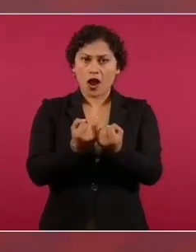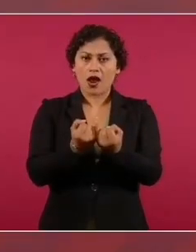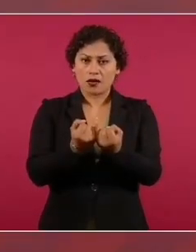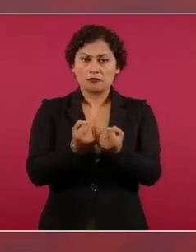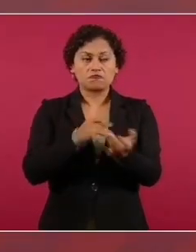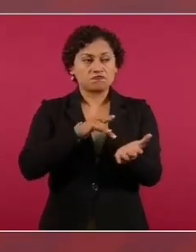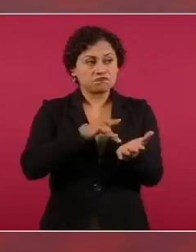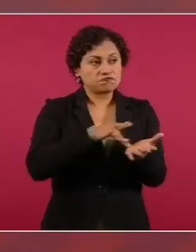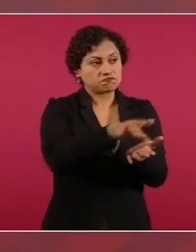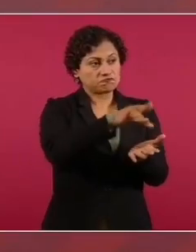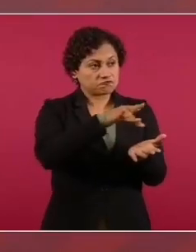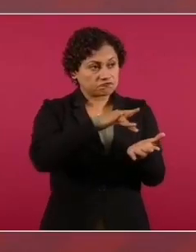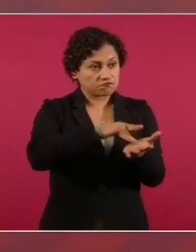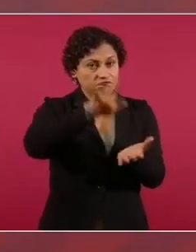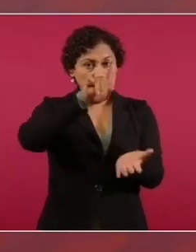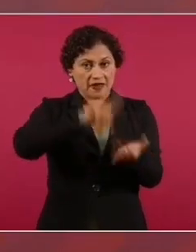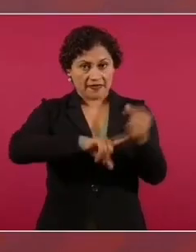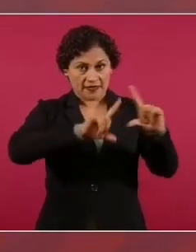apoyando a los productores.